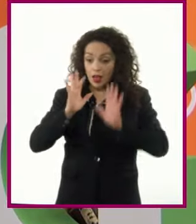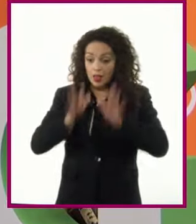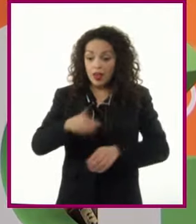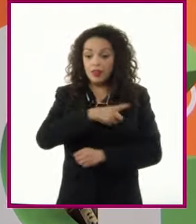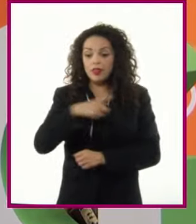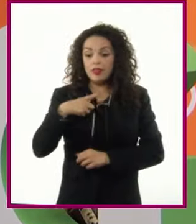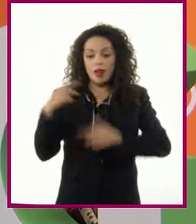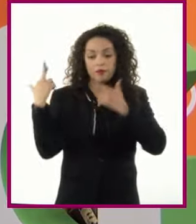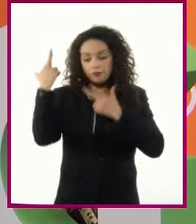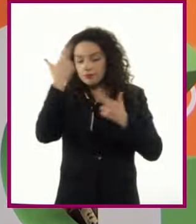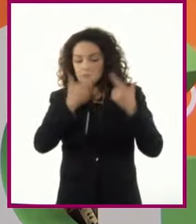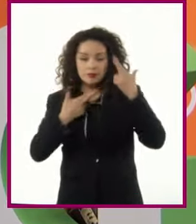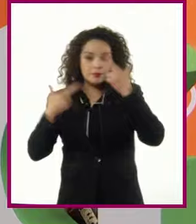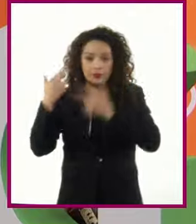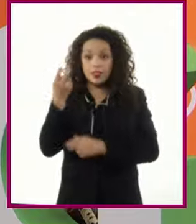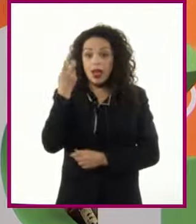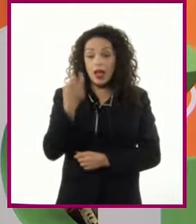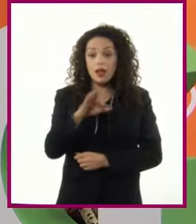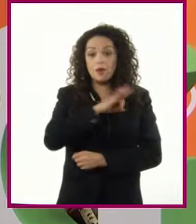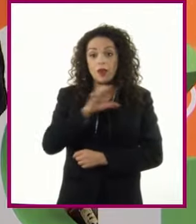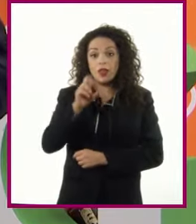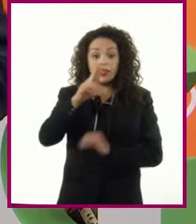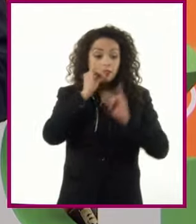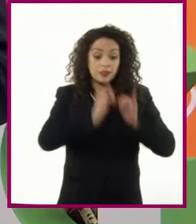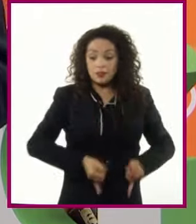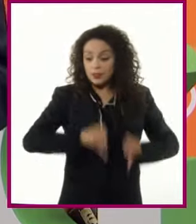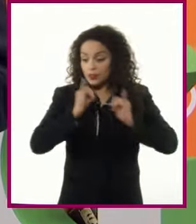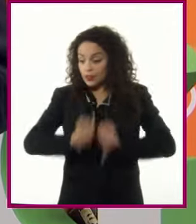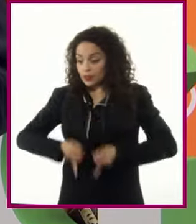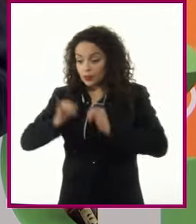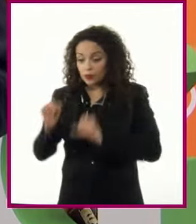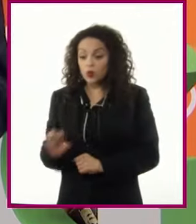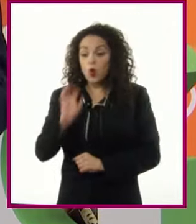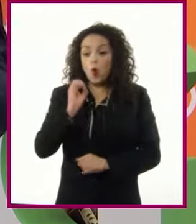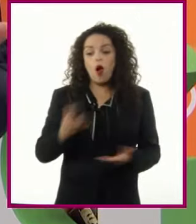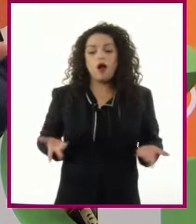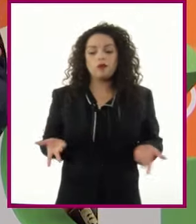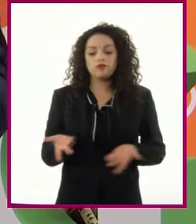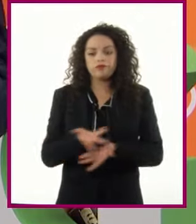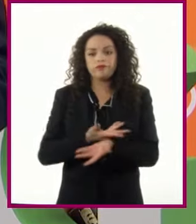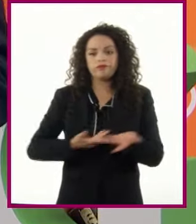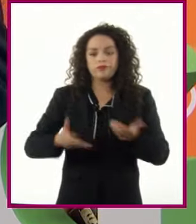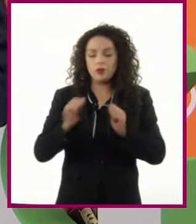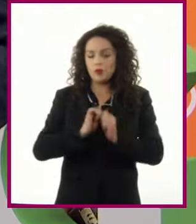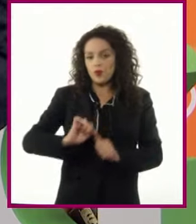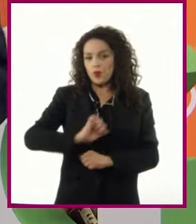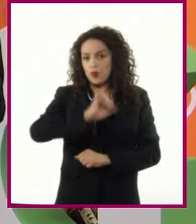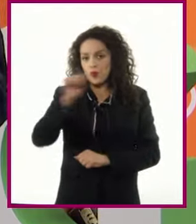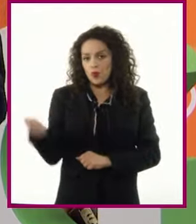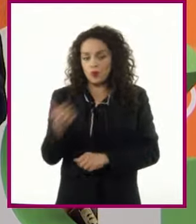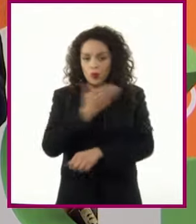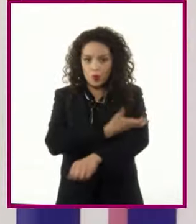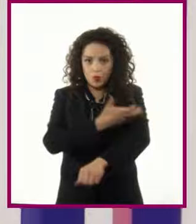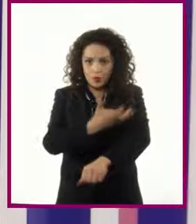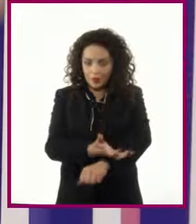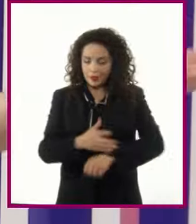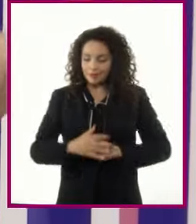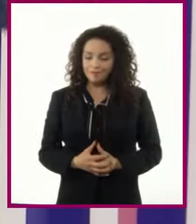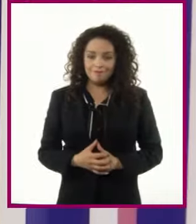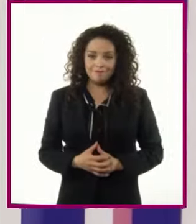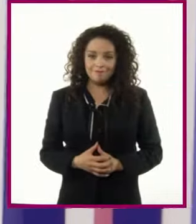y esta revisión puede ser individual, pero también compartidos con otras y otros compañeros